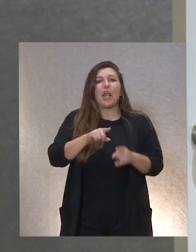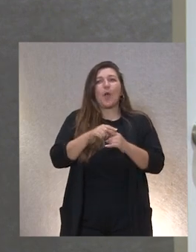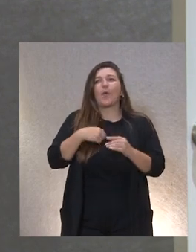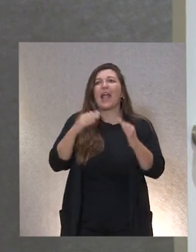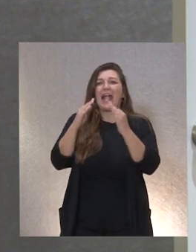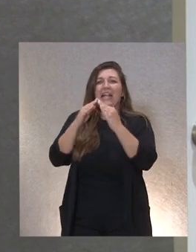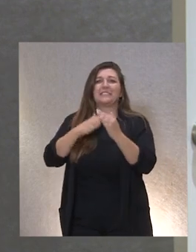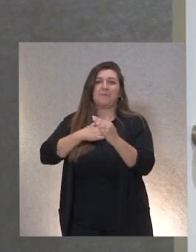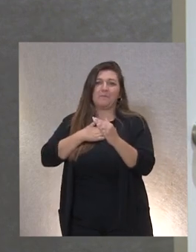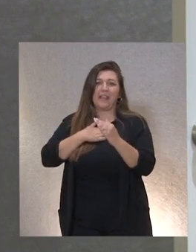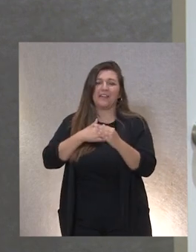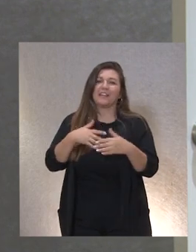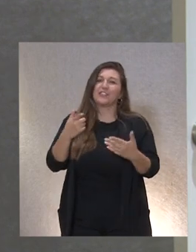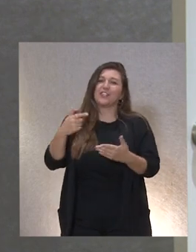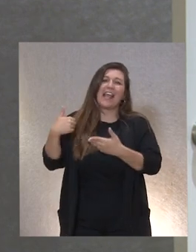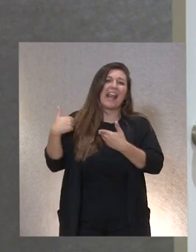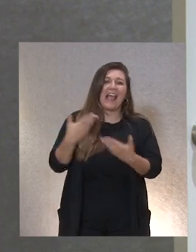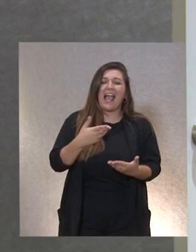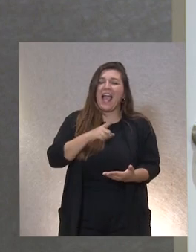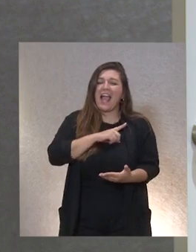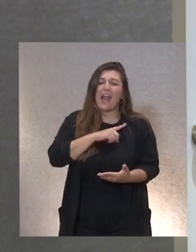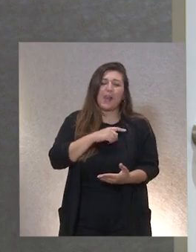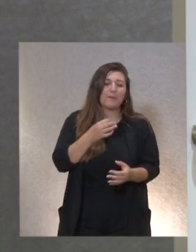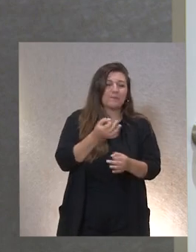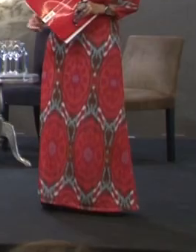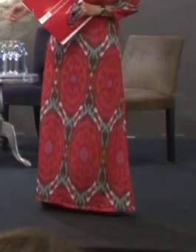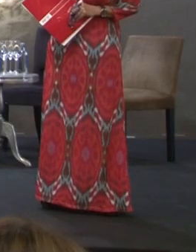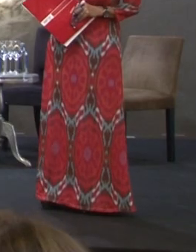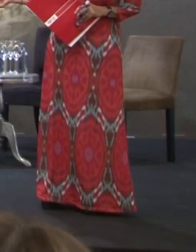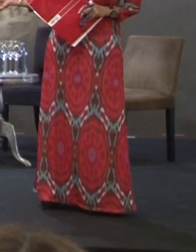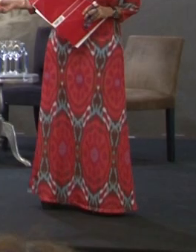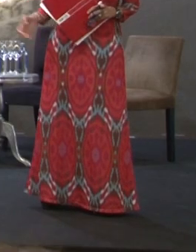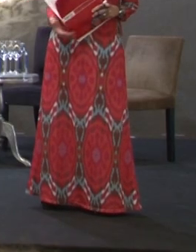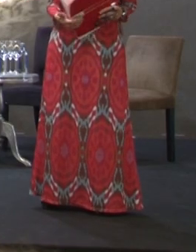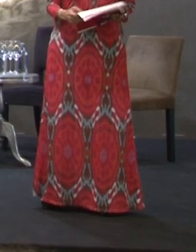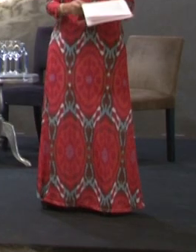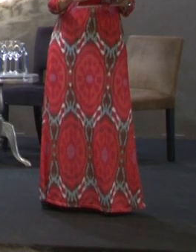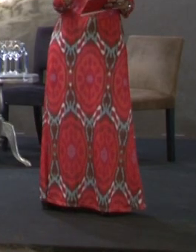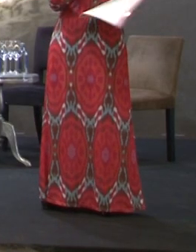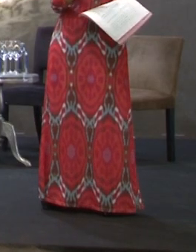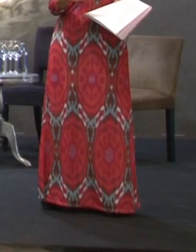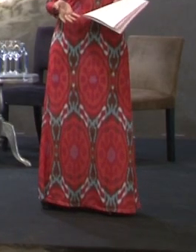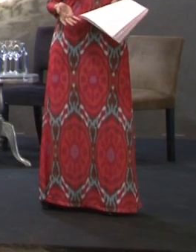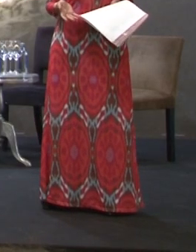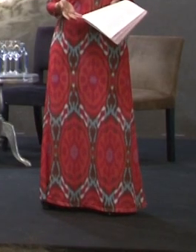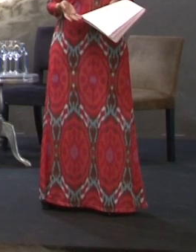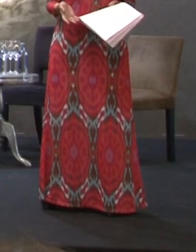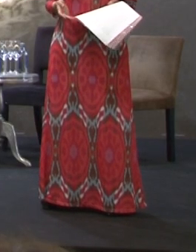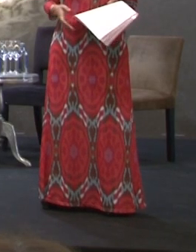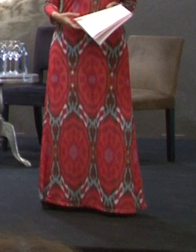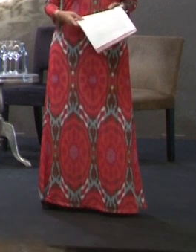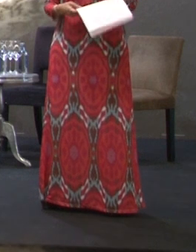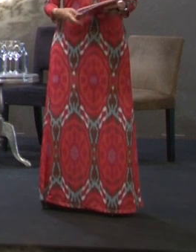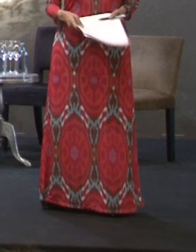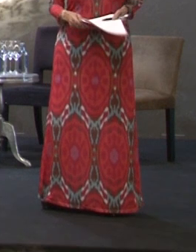casa y ese sí que es un regalo impagable. Así que, muchas gracias. Yo me voy a sentar porque me resulta más cómodo manejar mis papeles